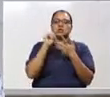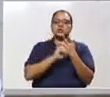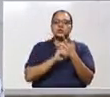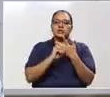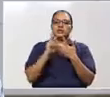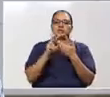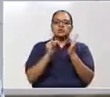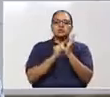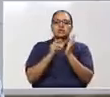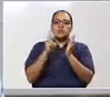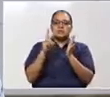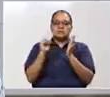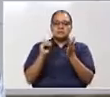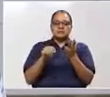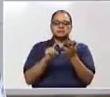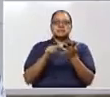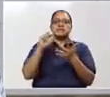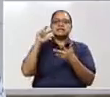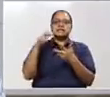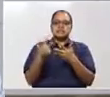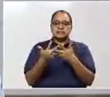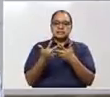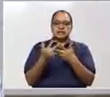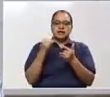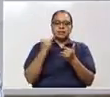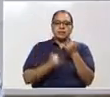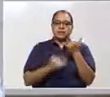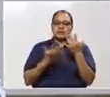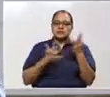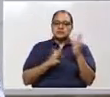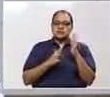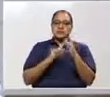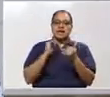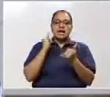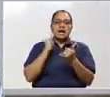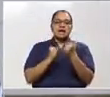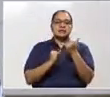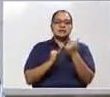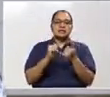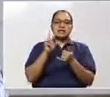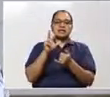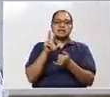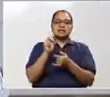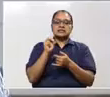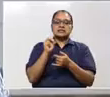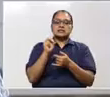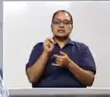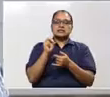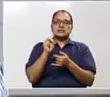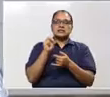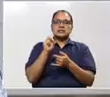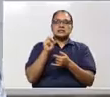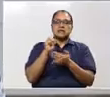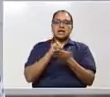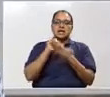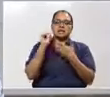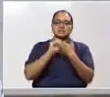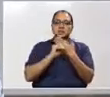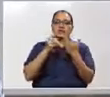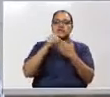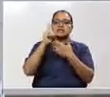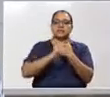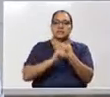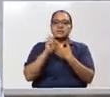del 2020. Y la tercera y última cuota hasta el 31 de diciembre de este mismo año.